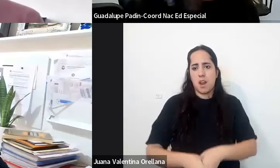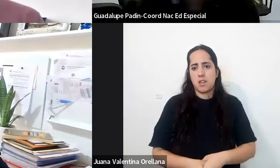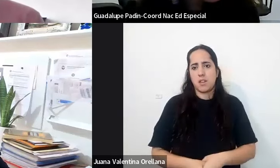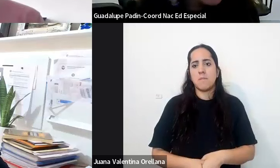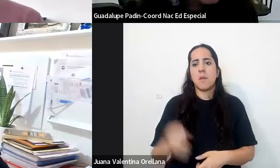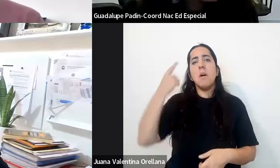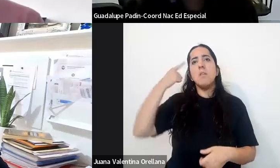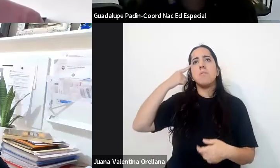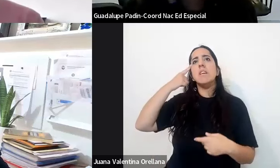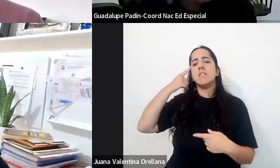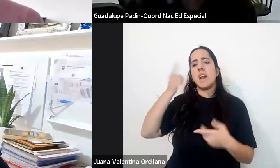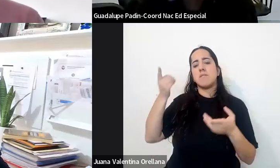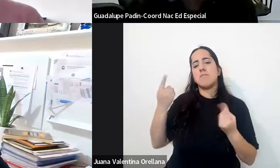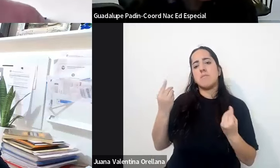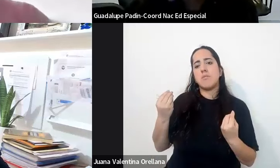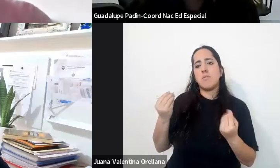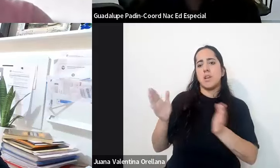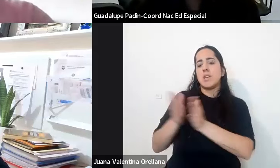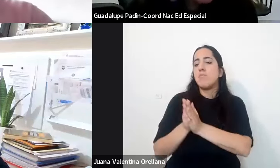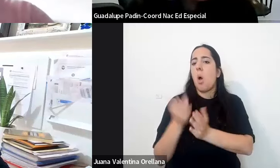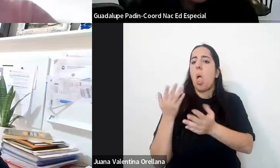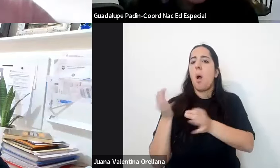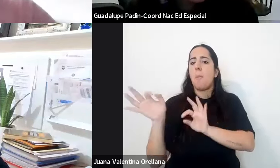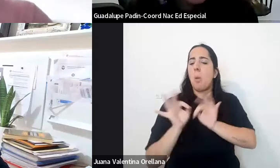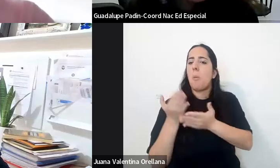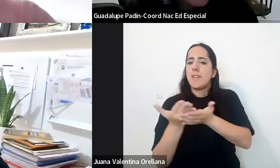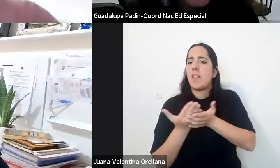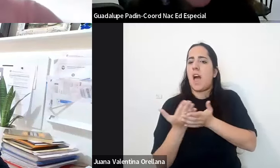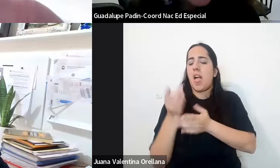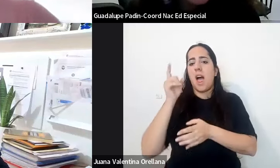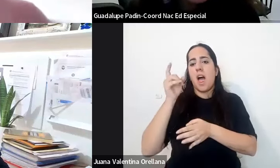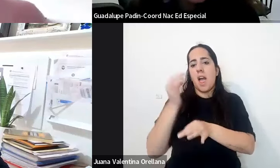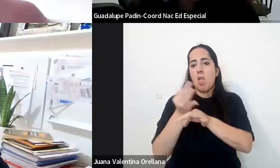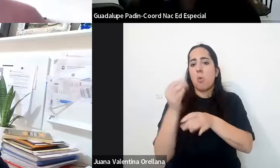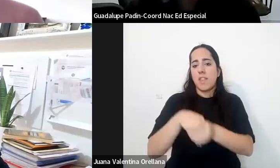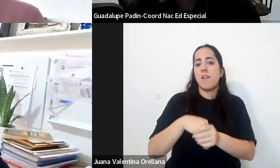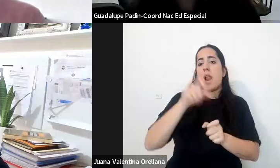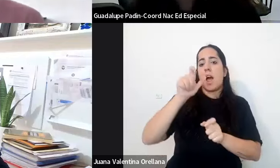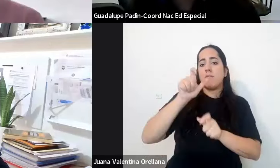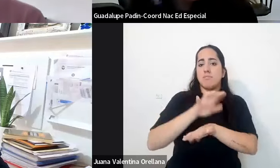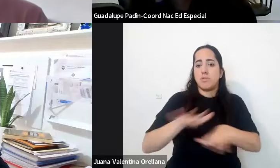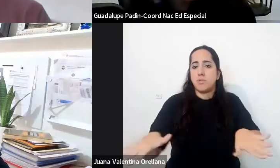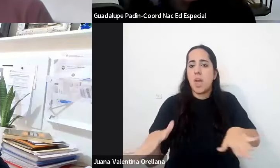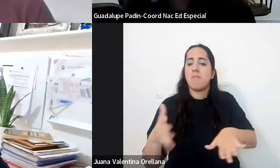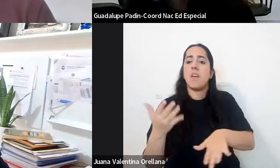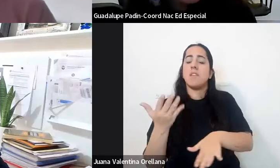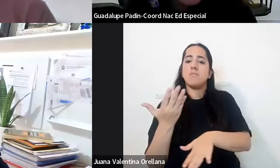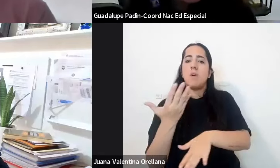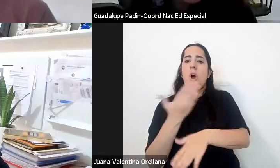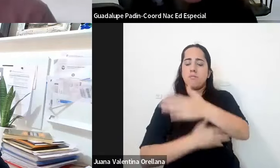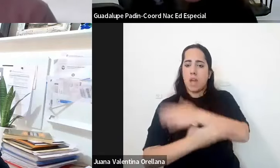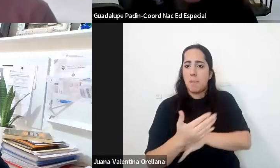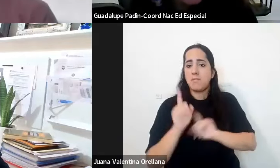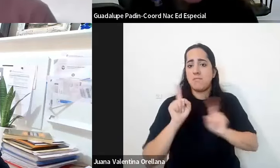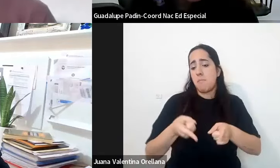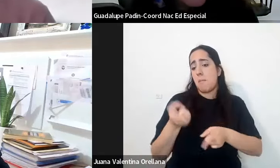pensando conjuntamente cuál es la propuesta educativa no sólo para el estudiante con discapacidad sino para ese grupo que esté en el aula